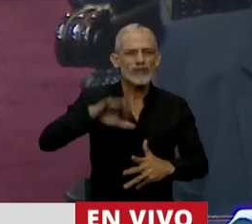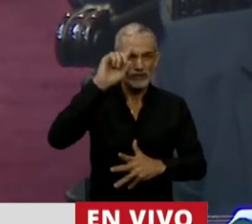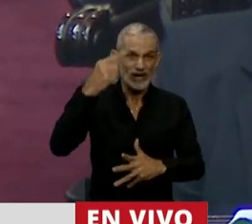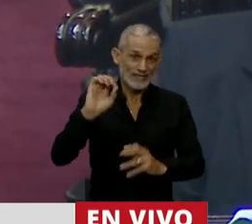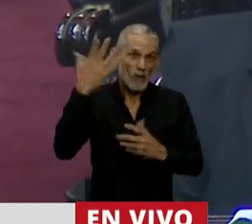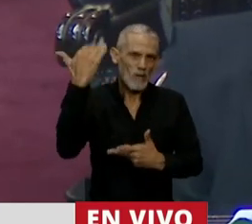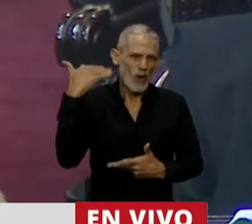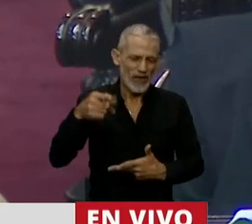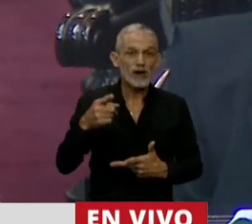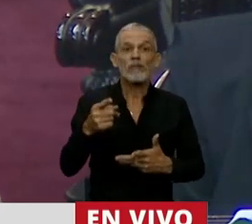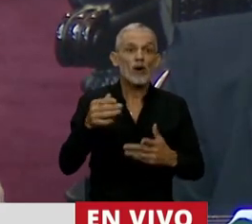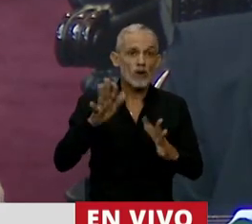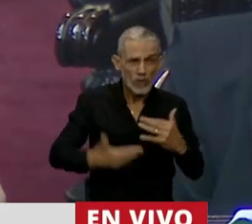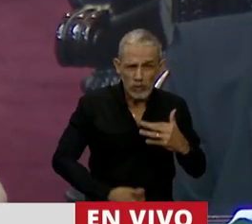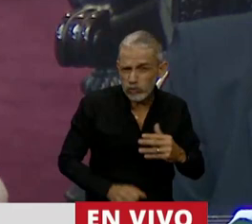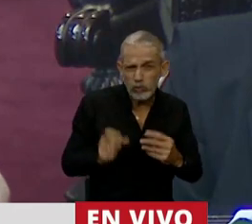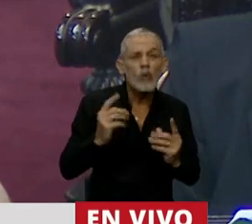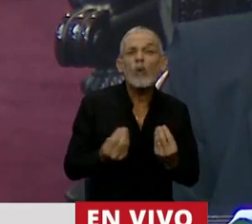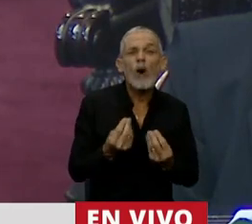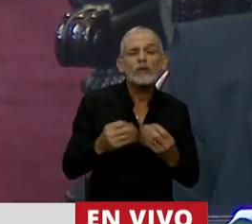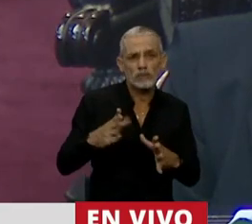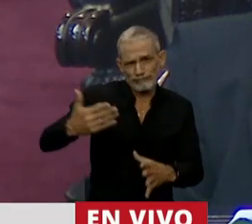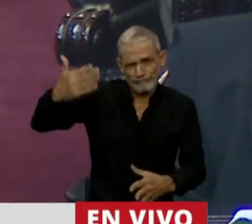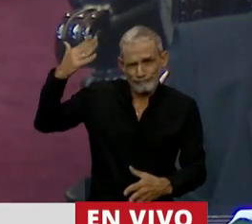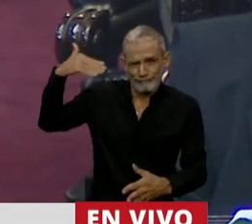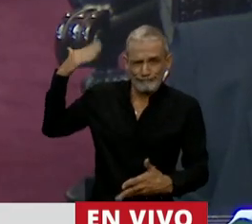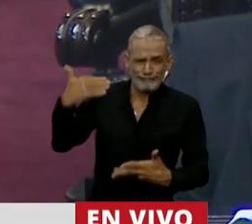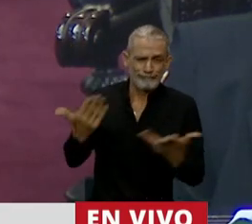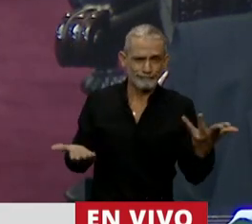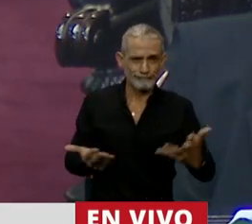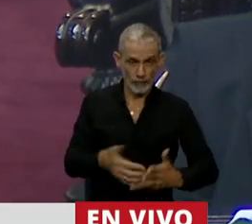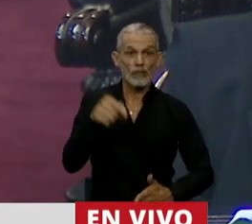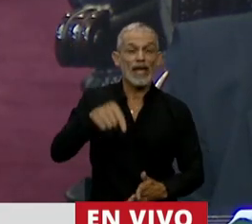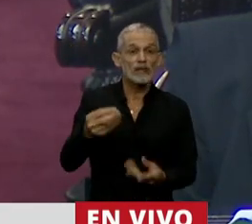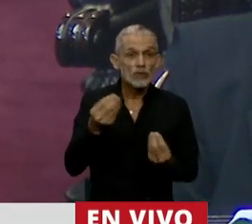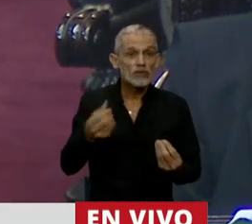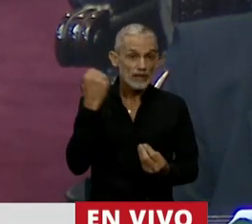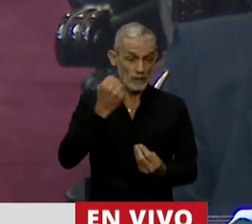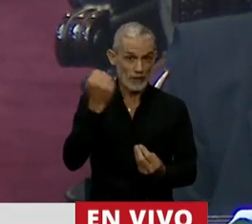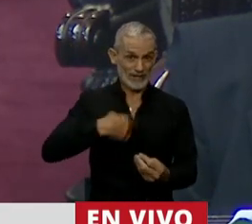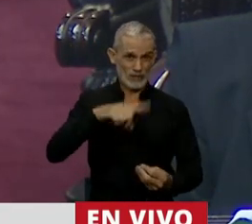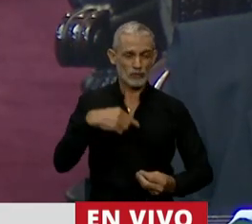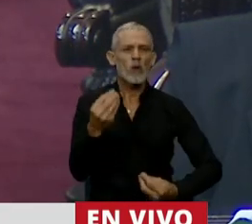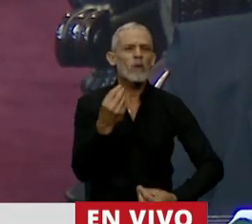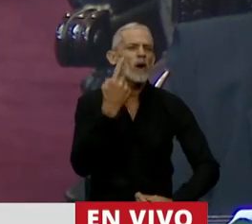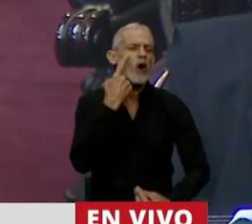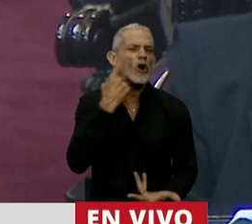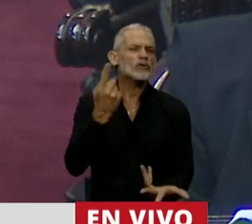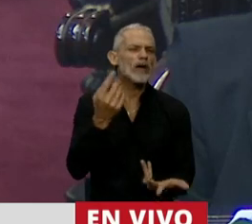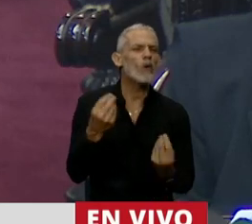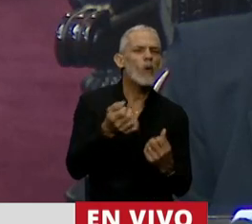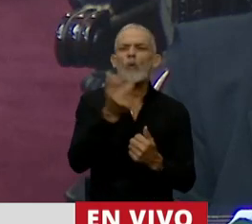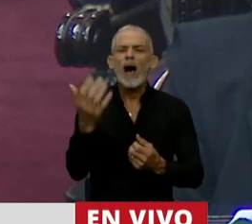moderno, pero que como práctica existe desde siempre. Entonces, creo que en este sentido es muy importante que podamos conocer las